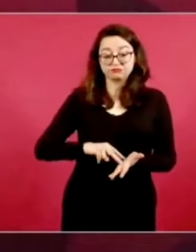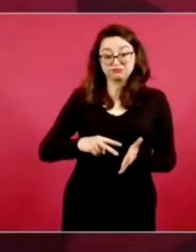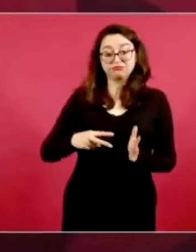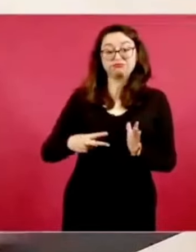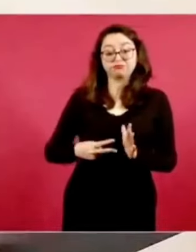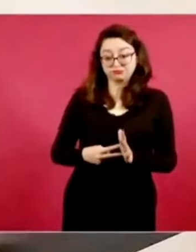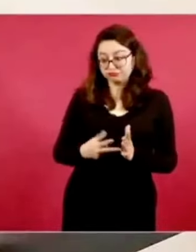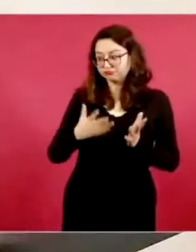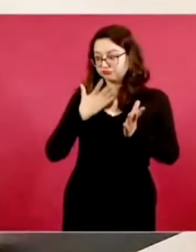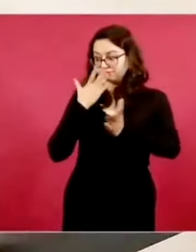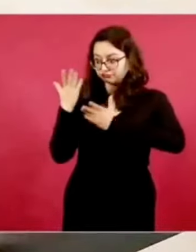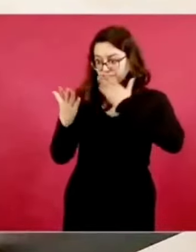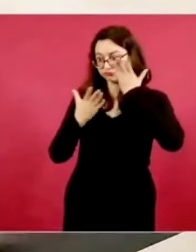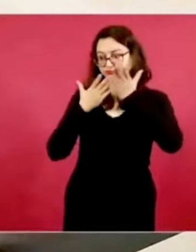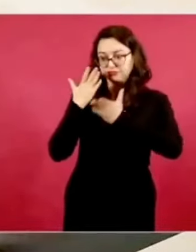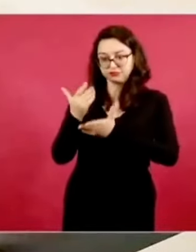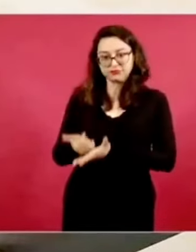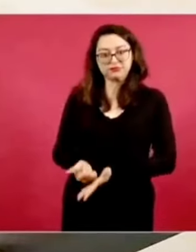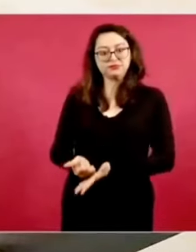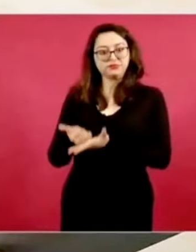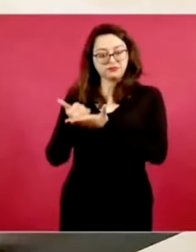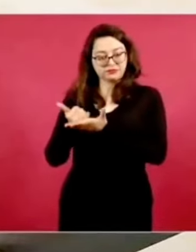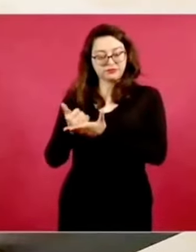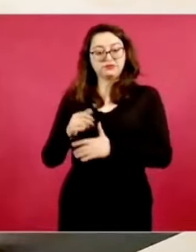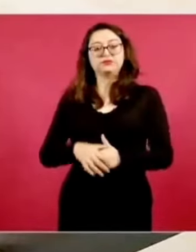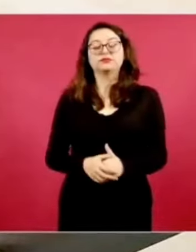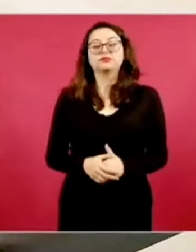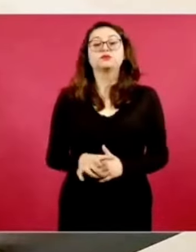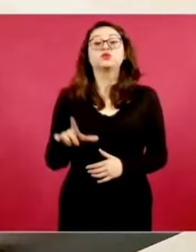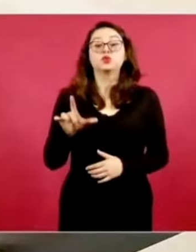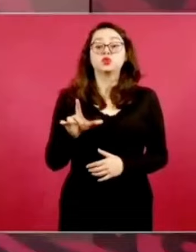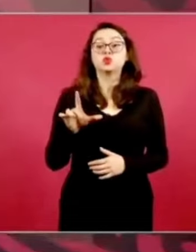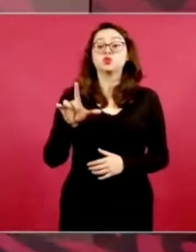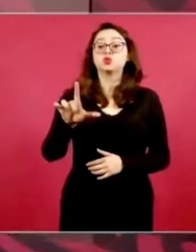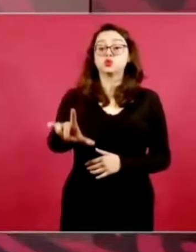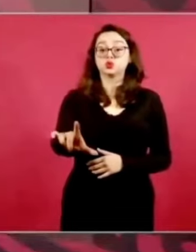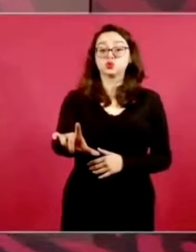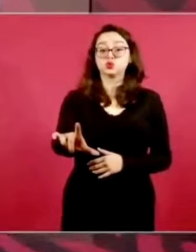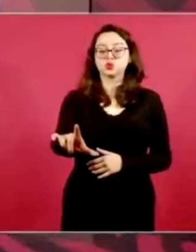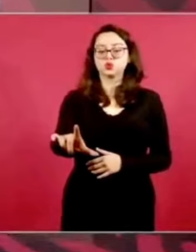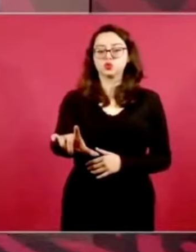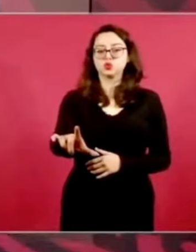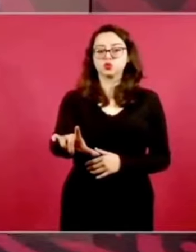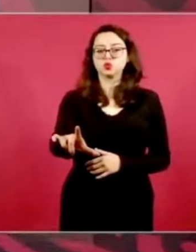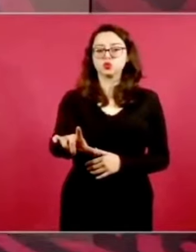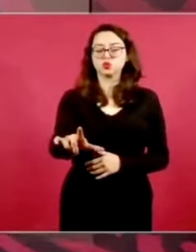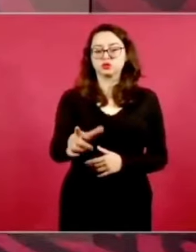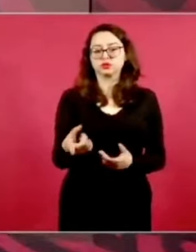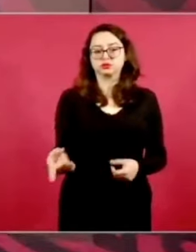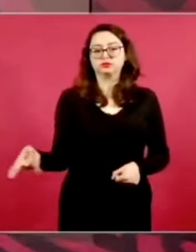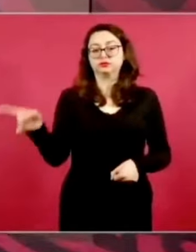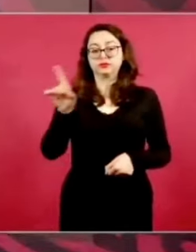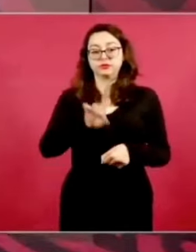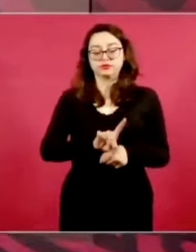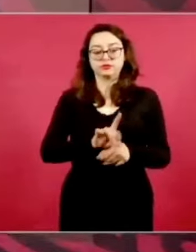Ahora, el lunes próximo, que es el día del Ejército,